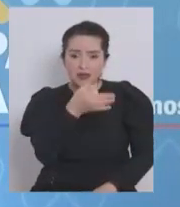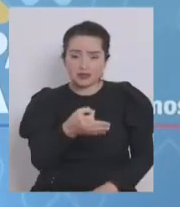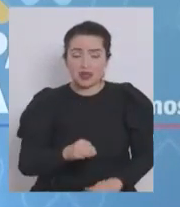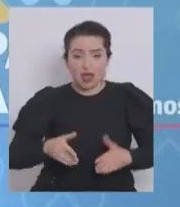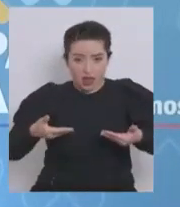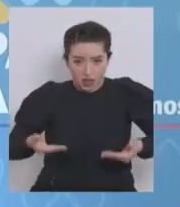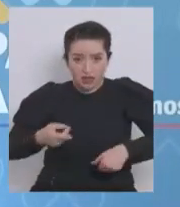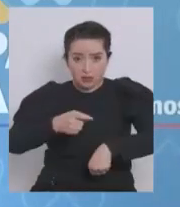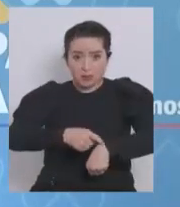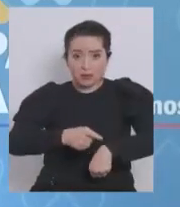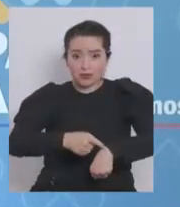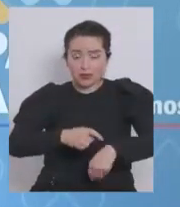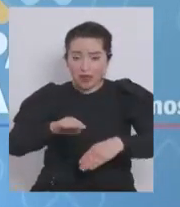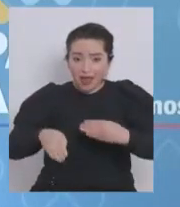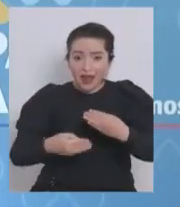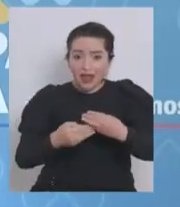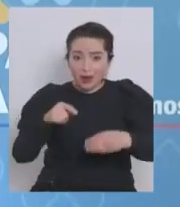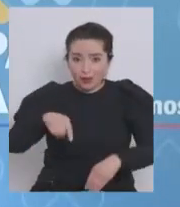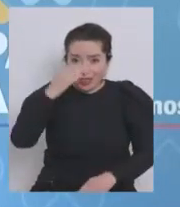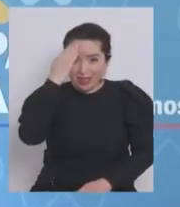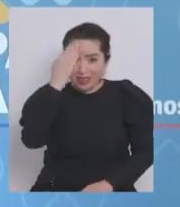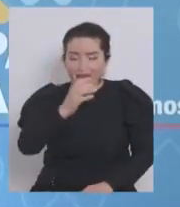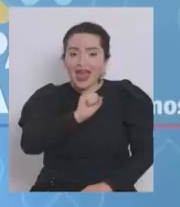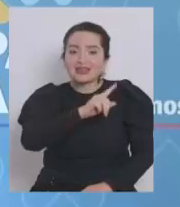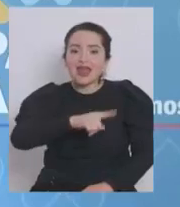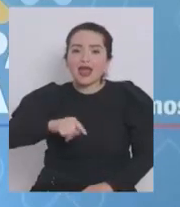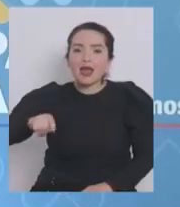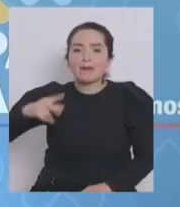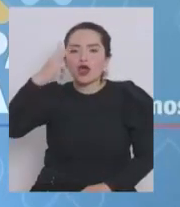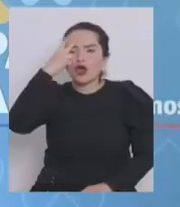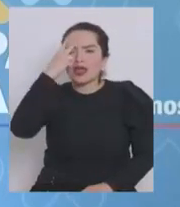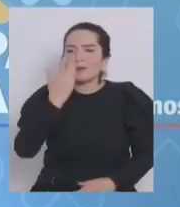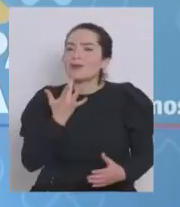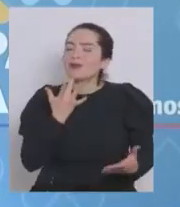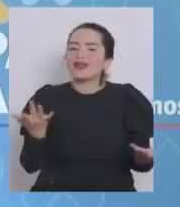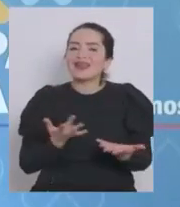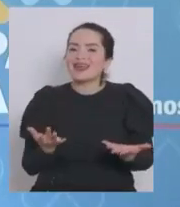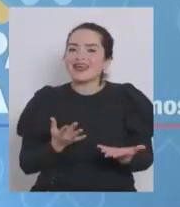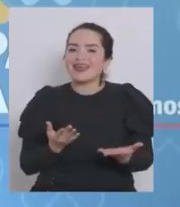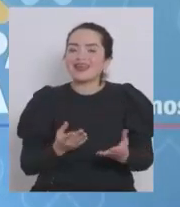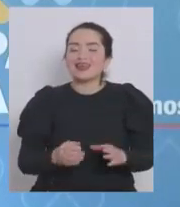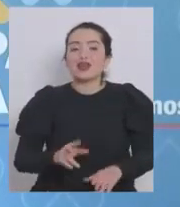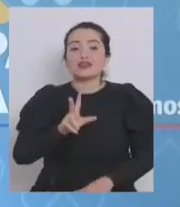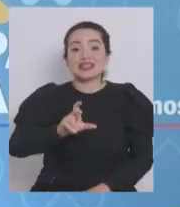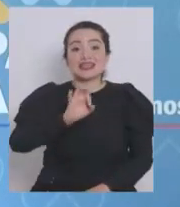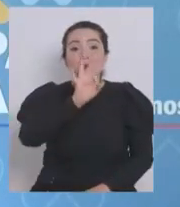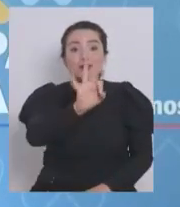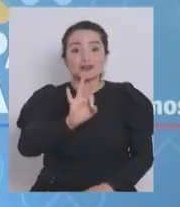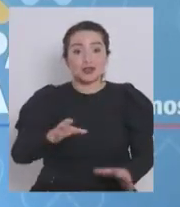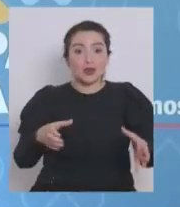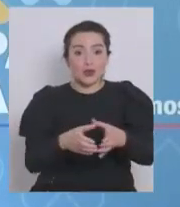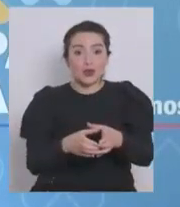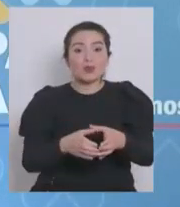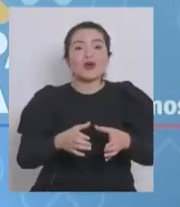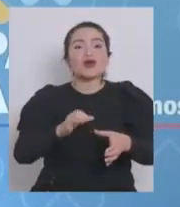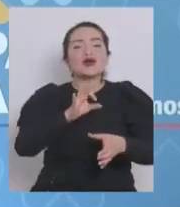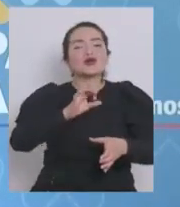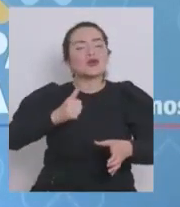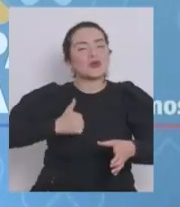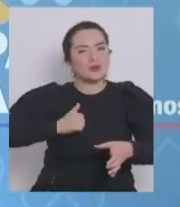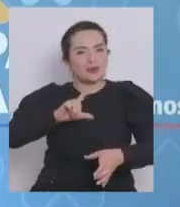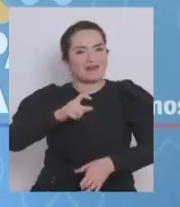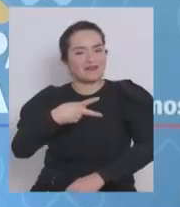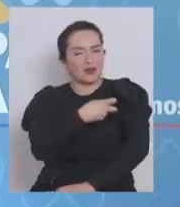agregamos hoy día Atacama y Coquimbo porque sobrepasaron el 80% de vacunación. Atacama 80